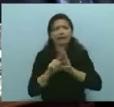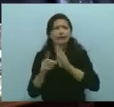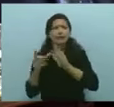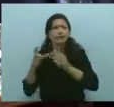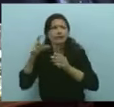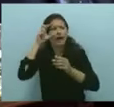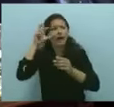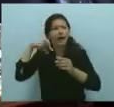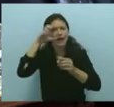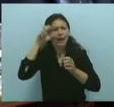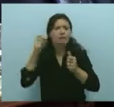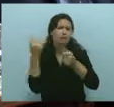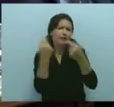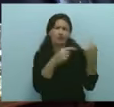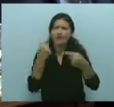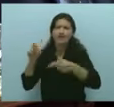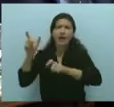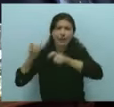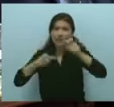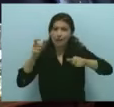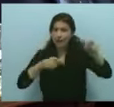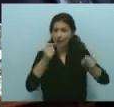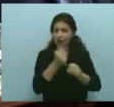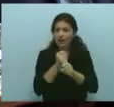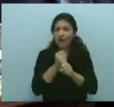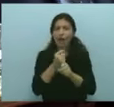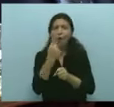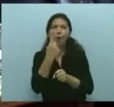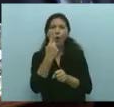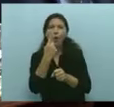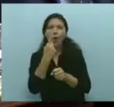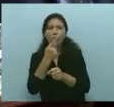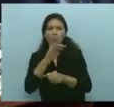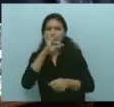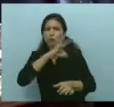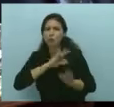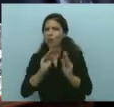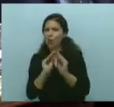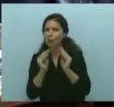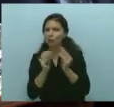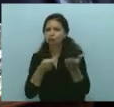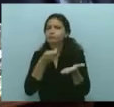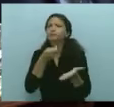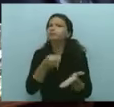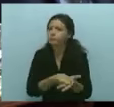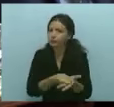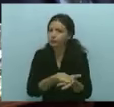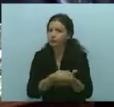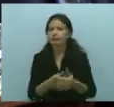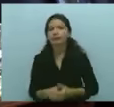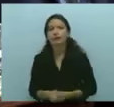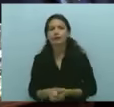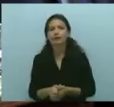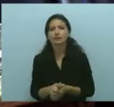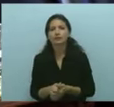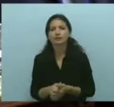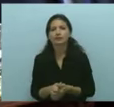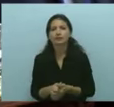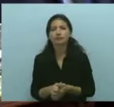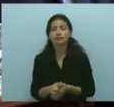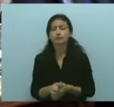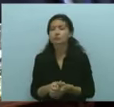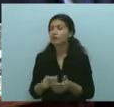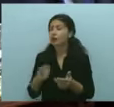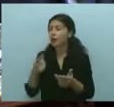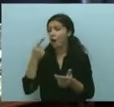EPE, porque también se gobierna con la ejemplaridad. Y por último, una comisión de seguimiento que va a estar integrada por senadores y